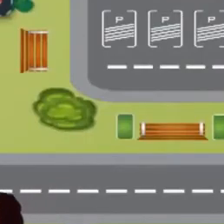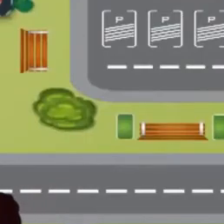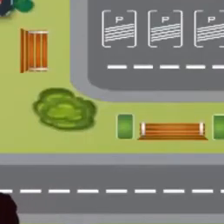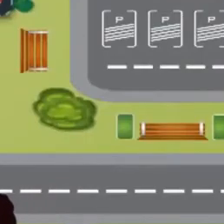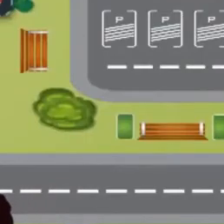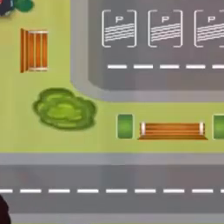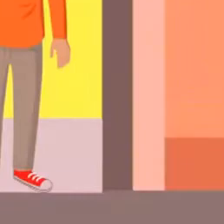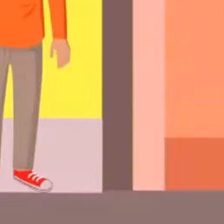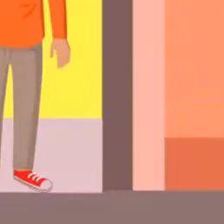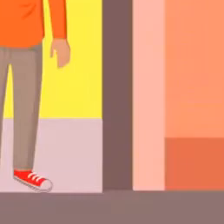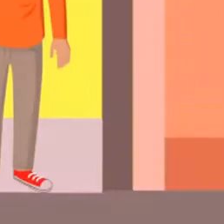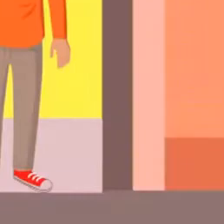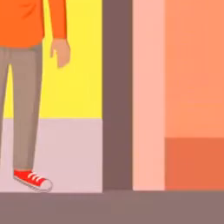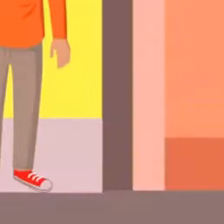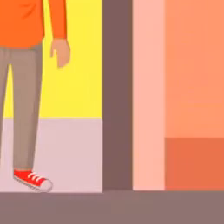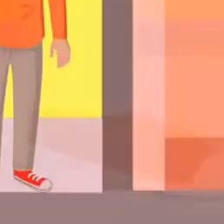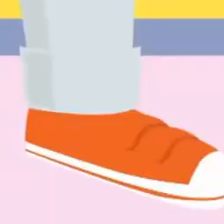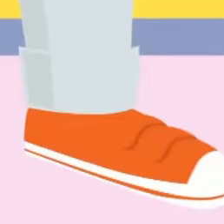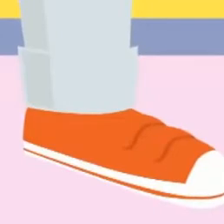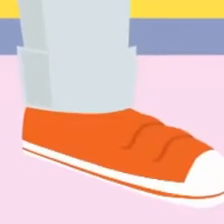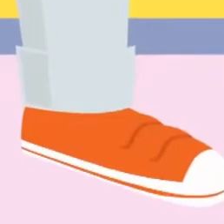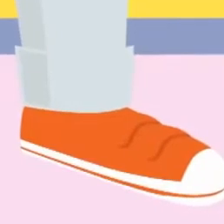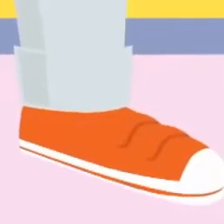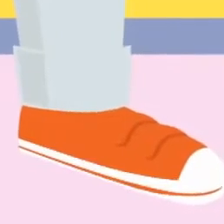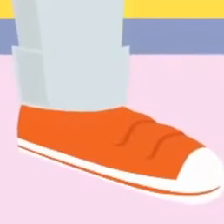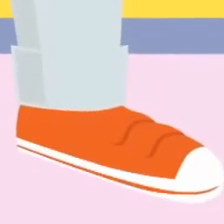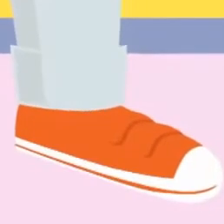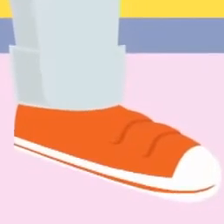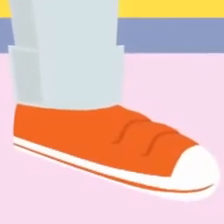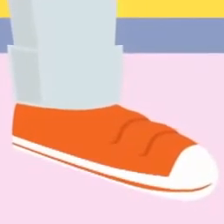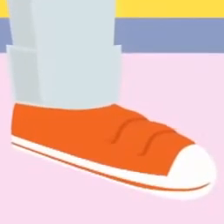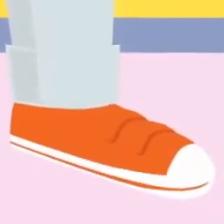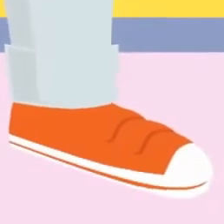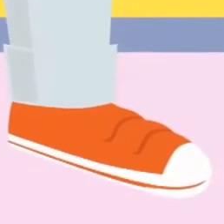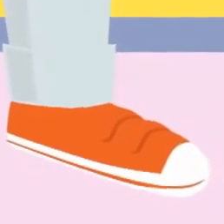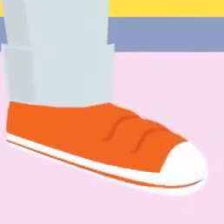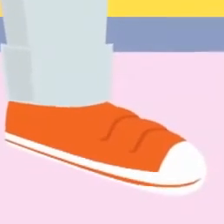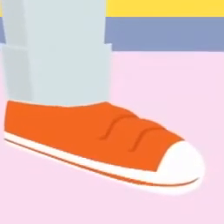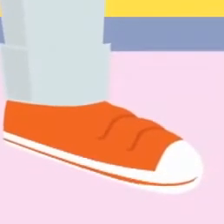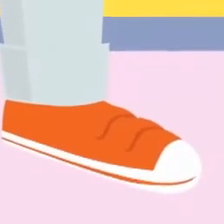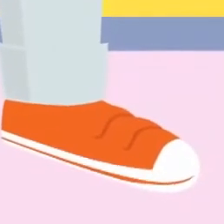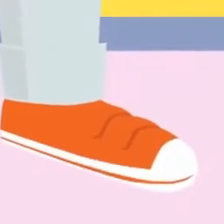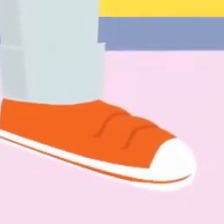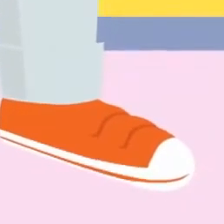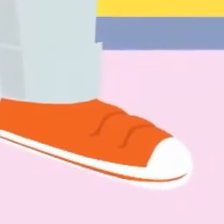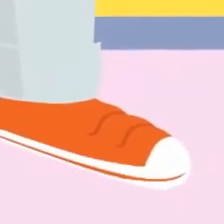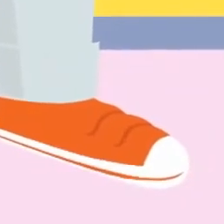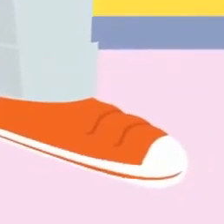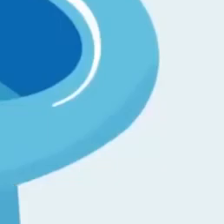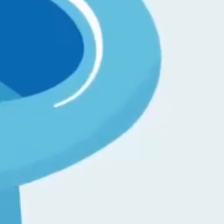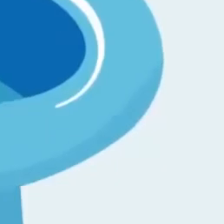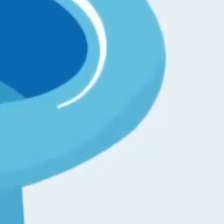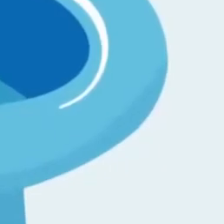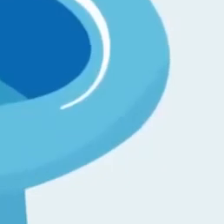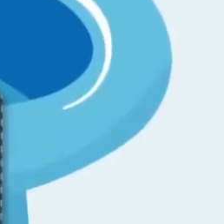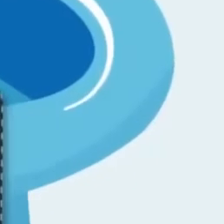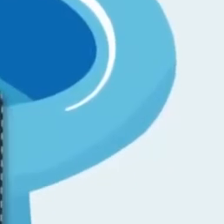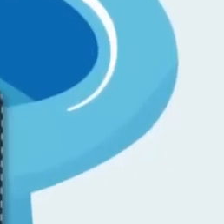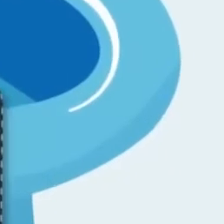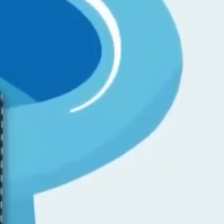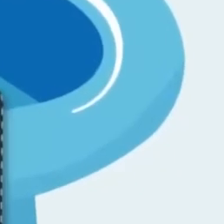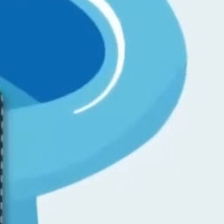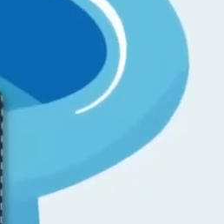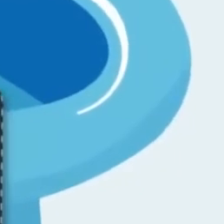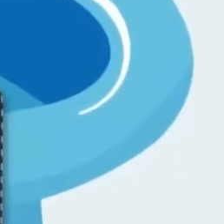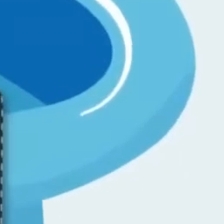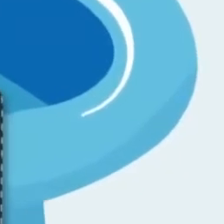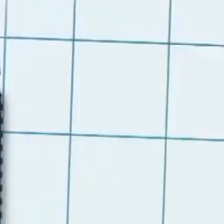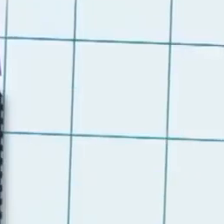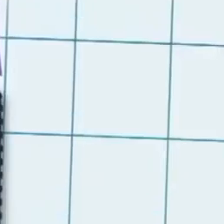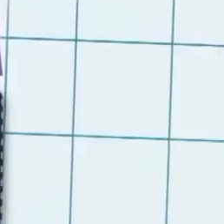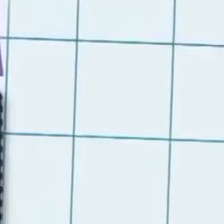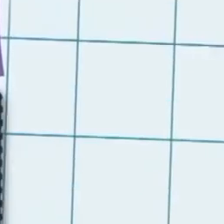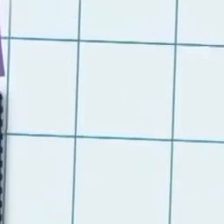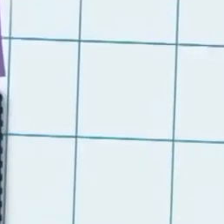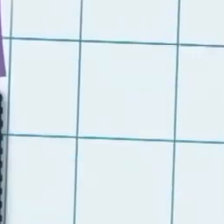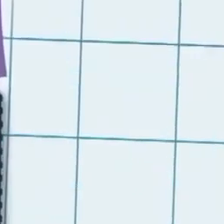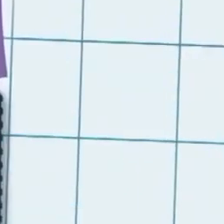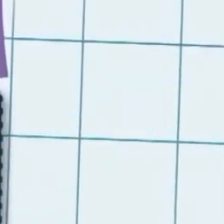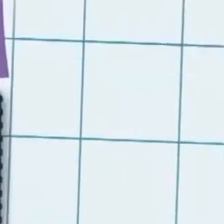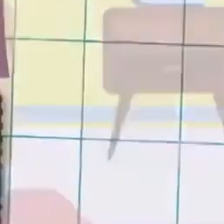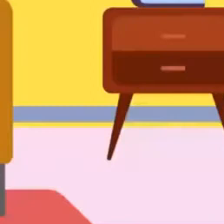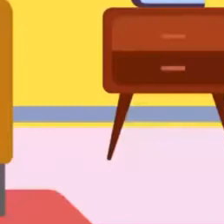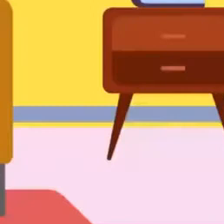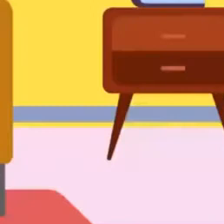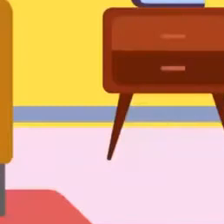casa. Y cuando regresamos, dejamos los zapatos y me lavo las manos otra